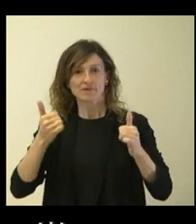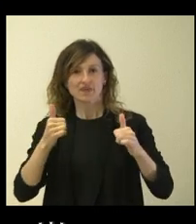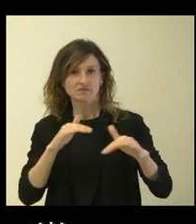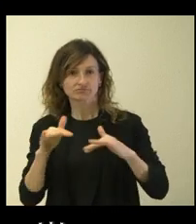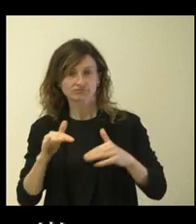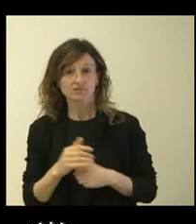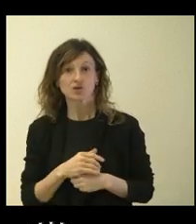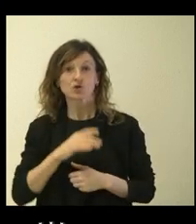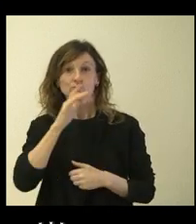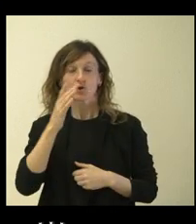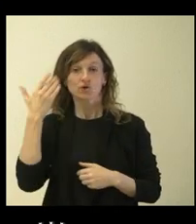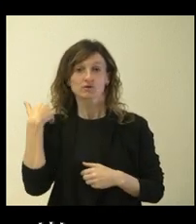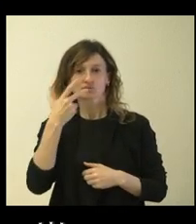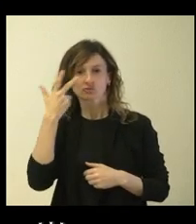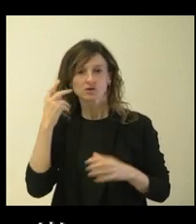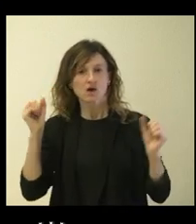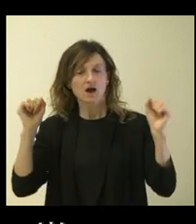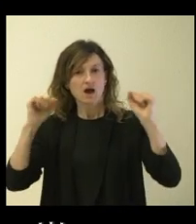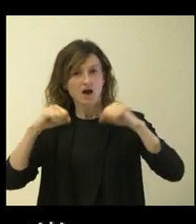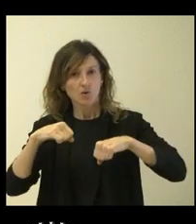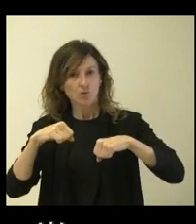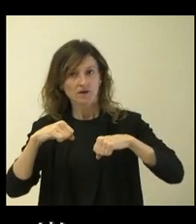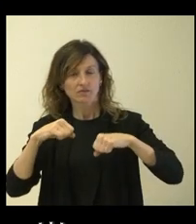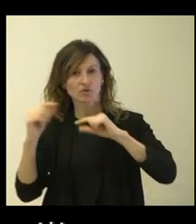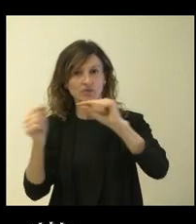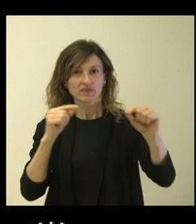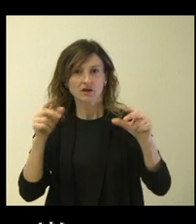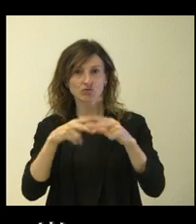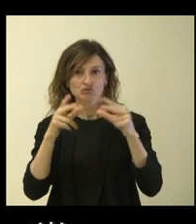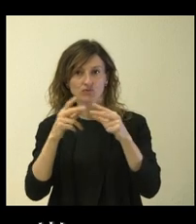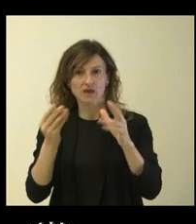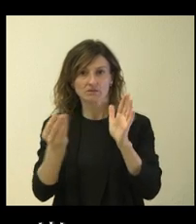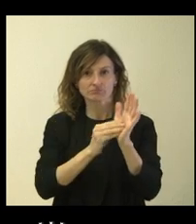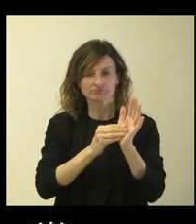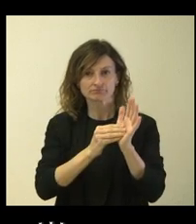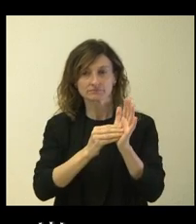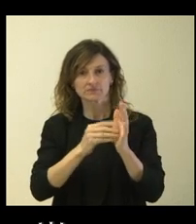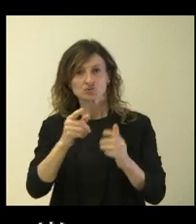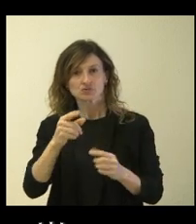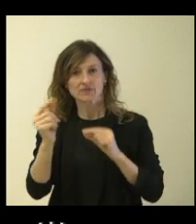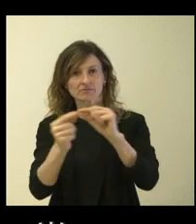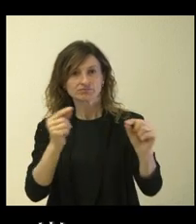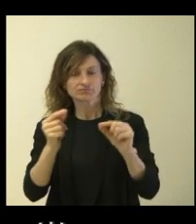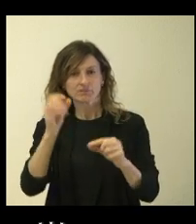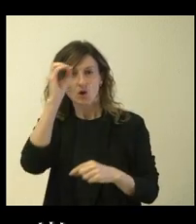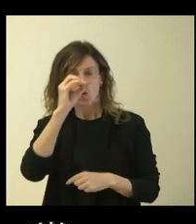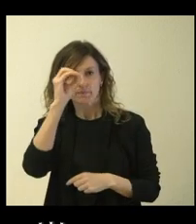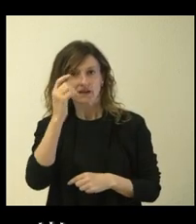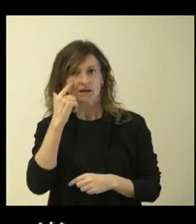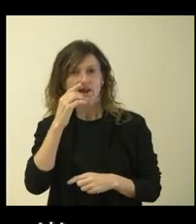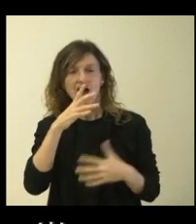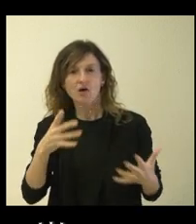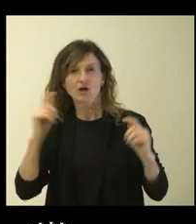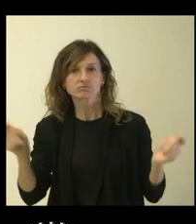formaba parte de un acuerdo del diálogo social. No sé si es así, si puede aclarar un poco por qué se anuncia ahora.